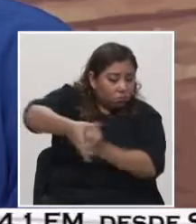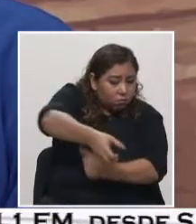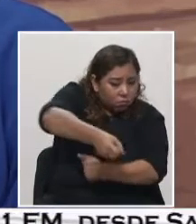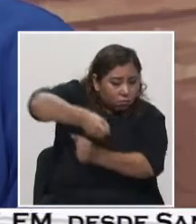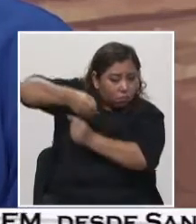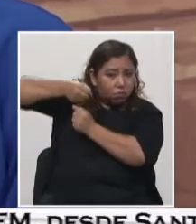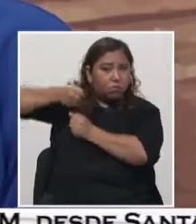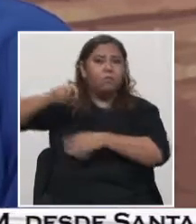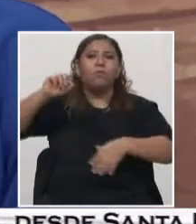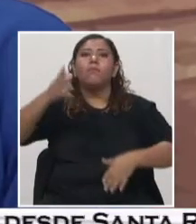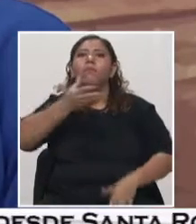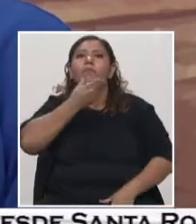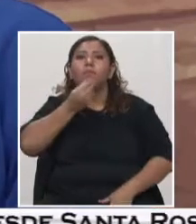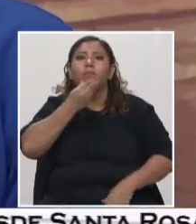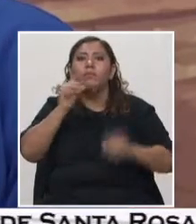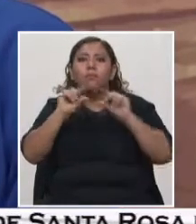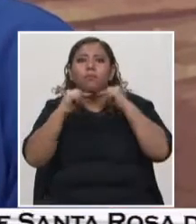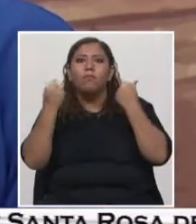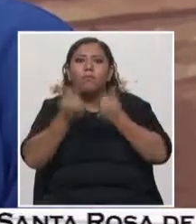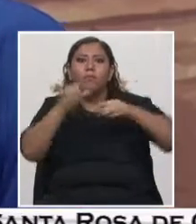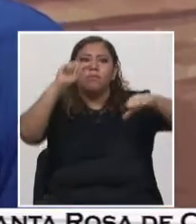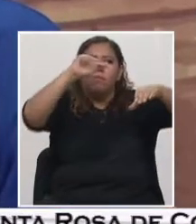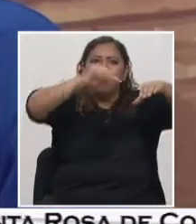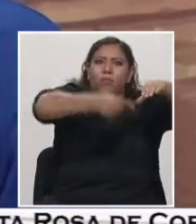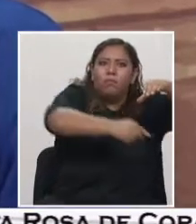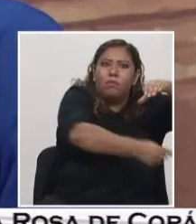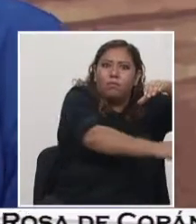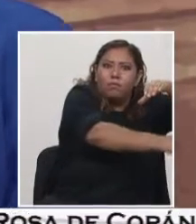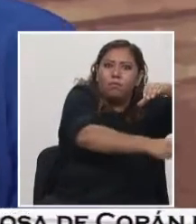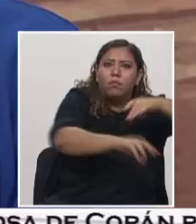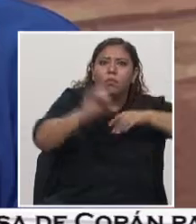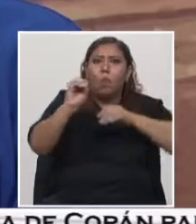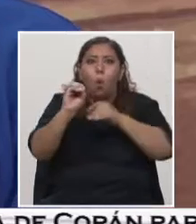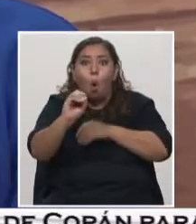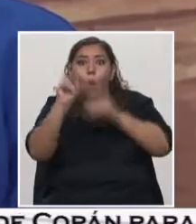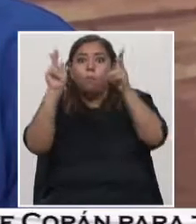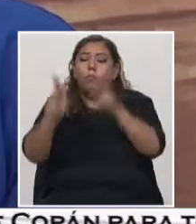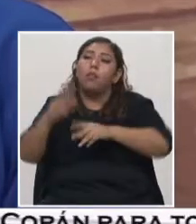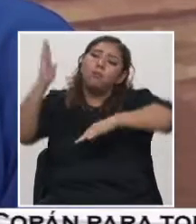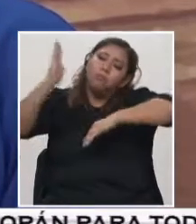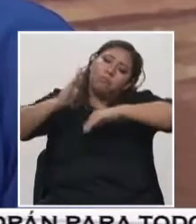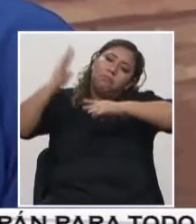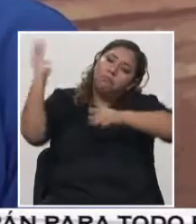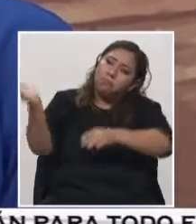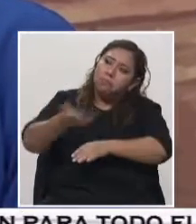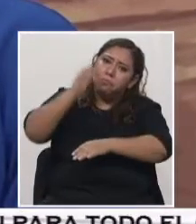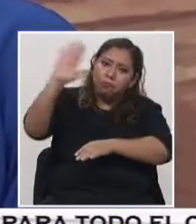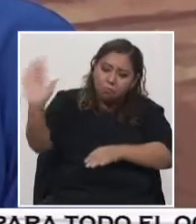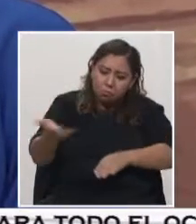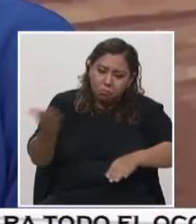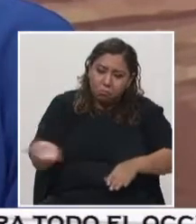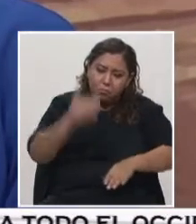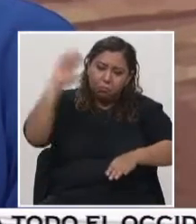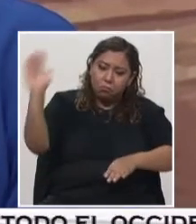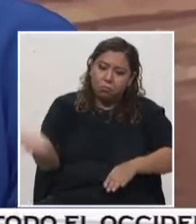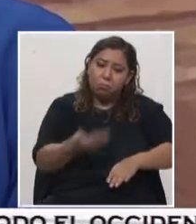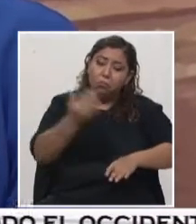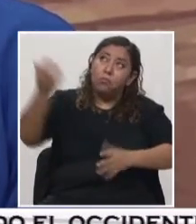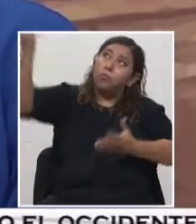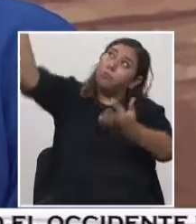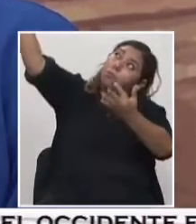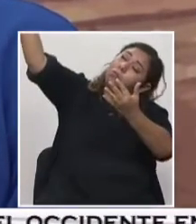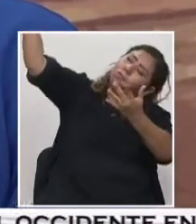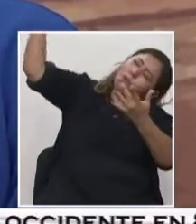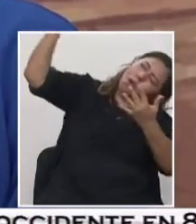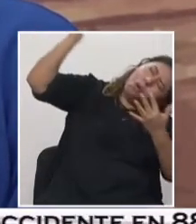Cuculmeca, personas que han quedado soterradas en construcciones, cuando los taludes han cedido. Entonces la parte geológica viene a ser